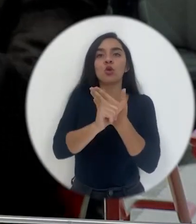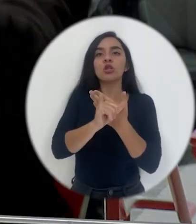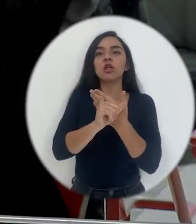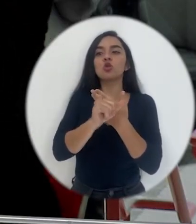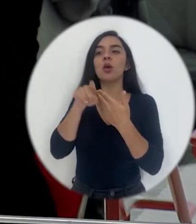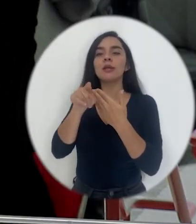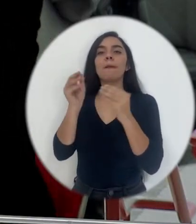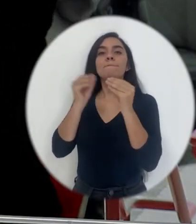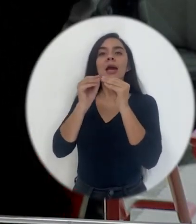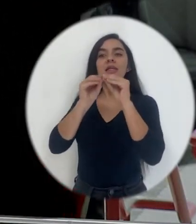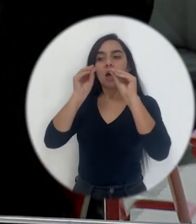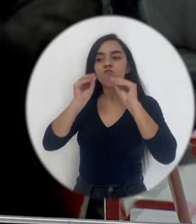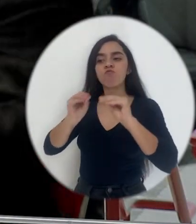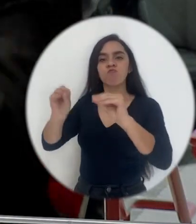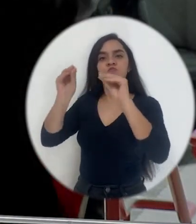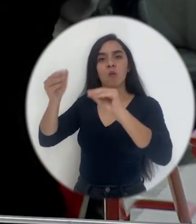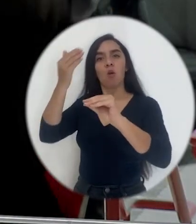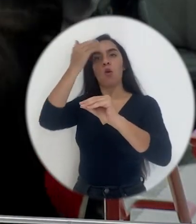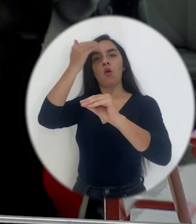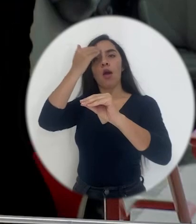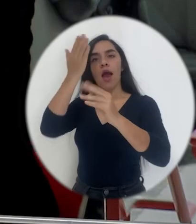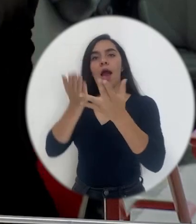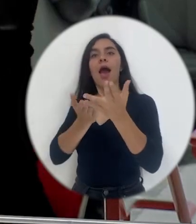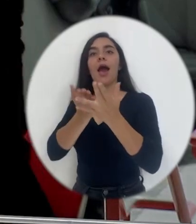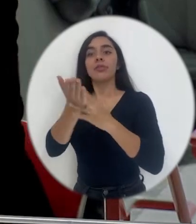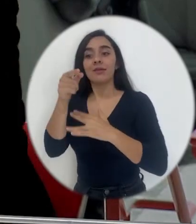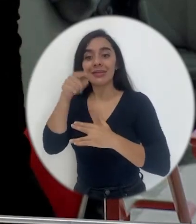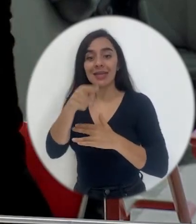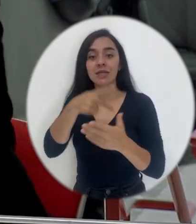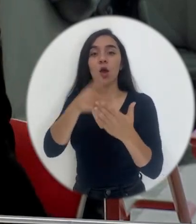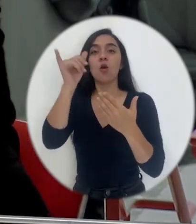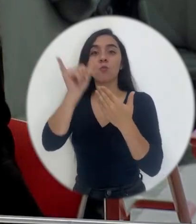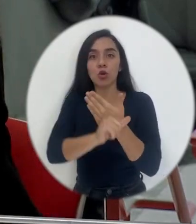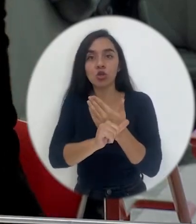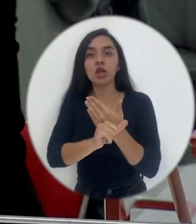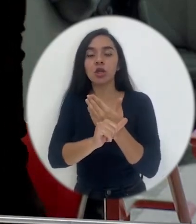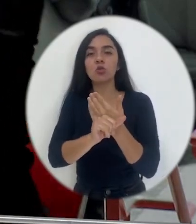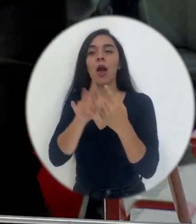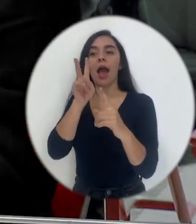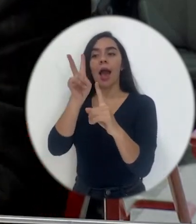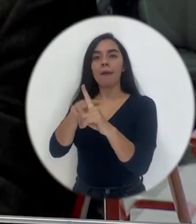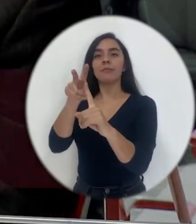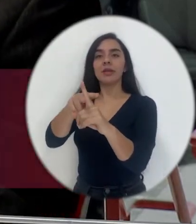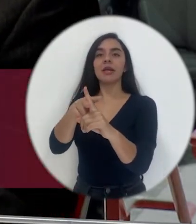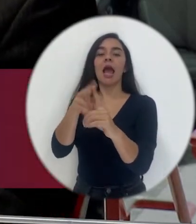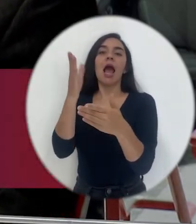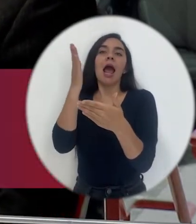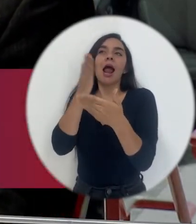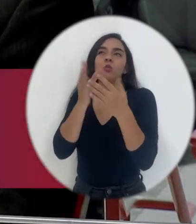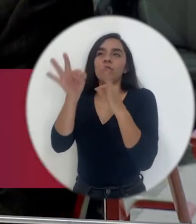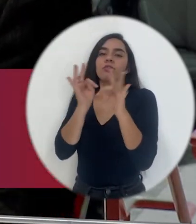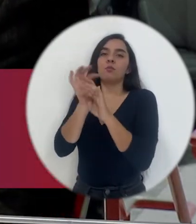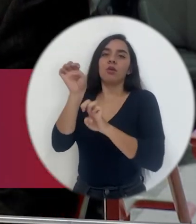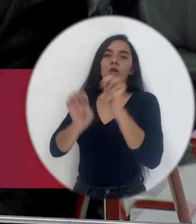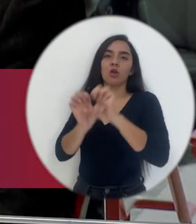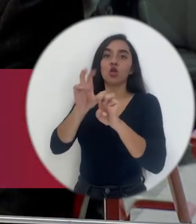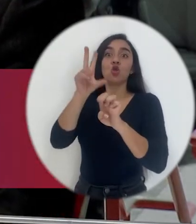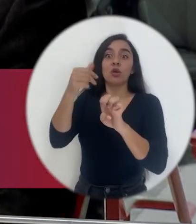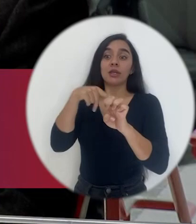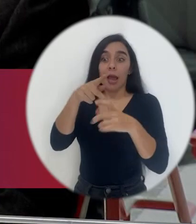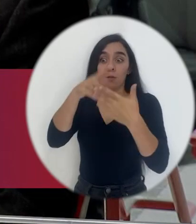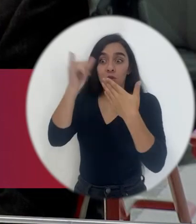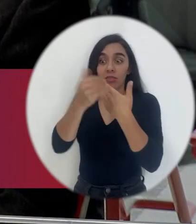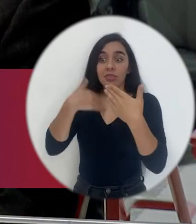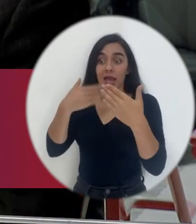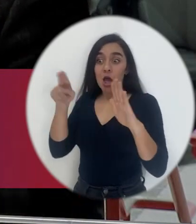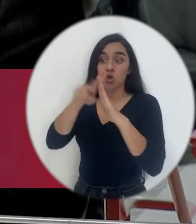formativamente, pero a través del proyecto vamos aplicando algún tipo de evaluación, digo yo, no sé